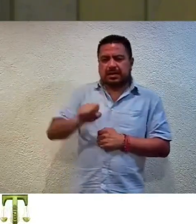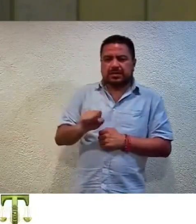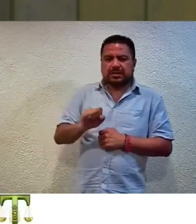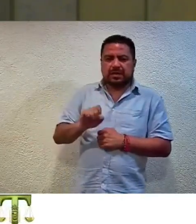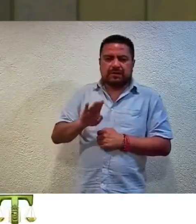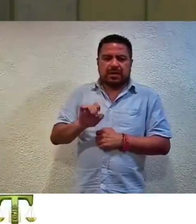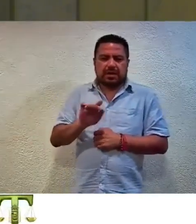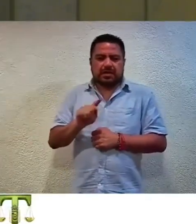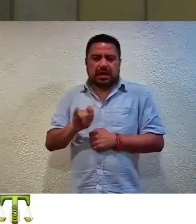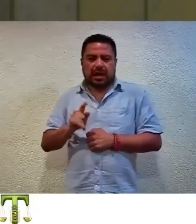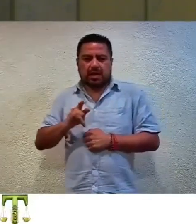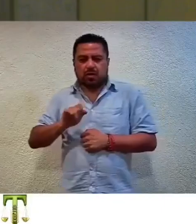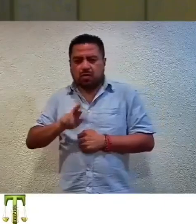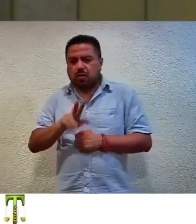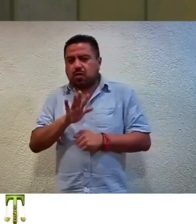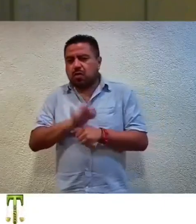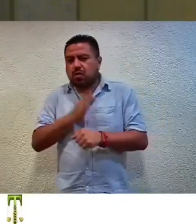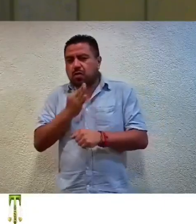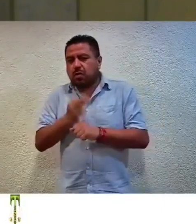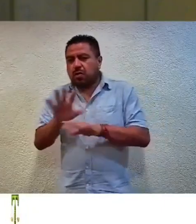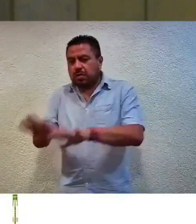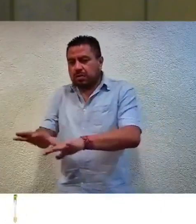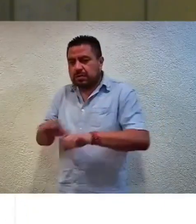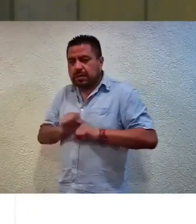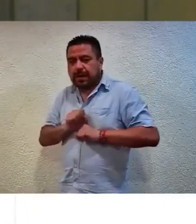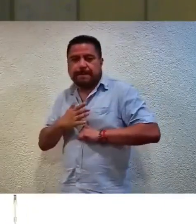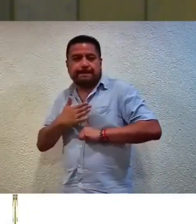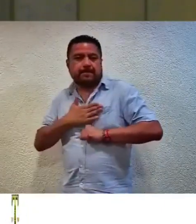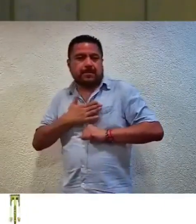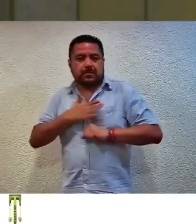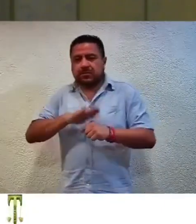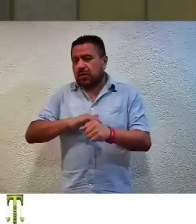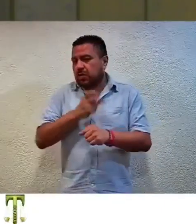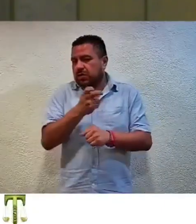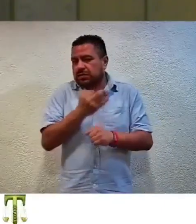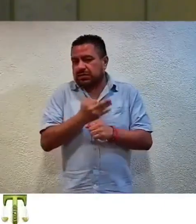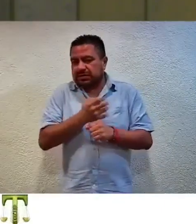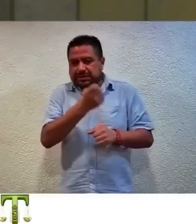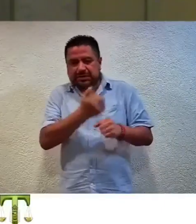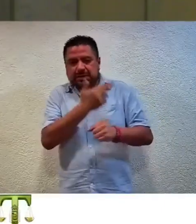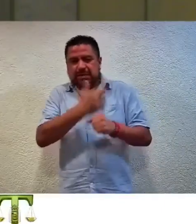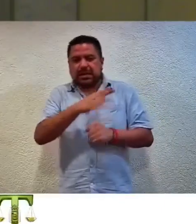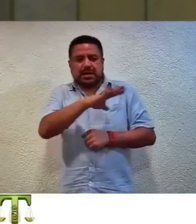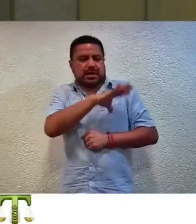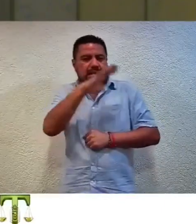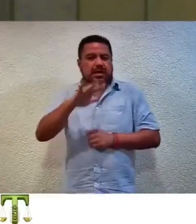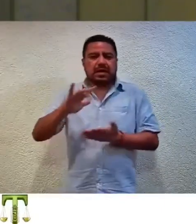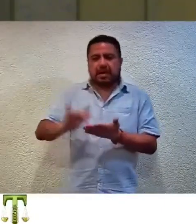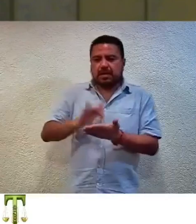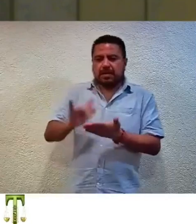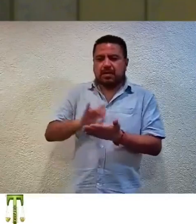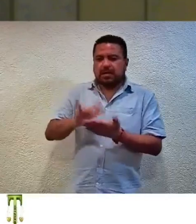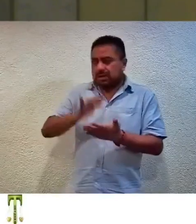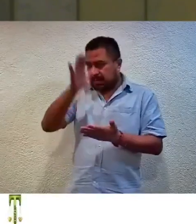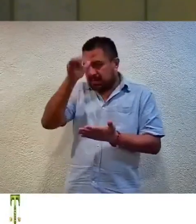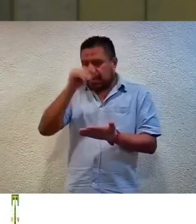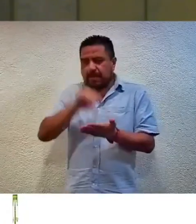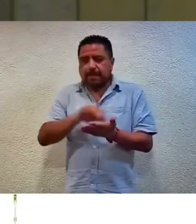Salgado, el cual hago mío en esta sesión. Por lo tanto, le solicito, secretaria general, nos apoye con la cuenta y los puntos